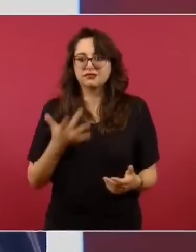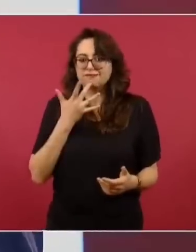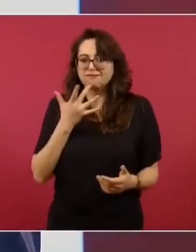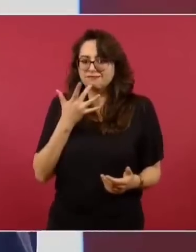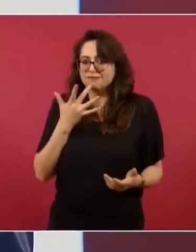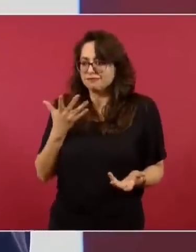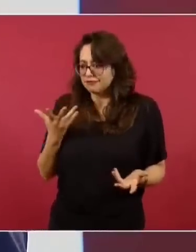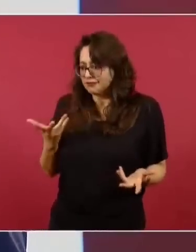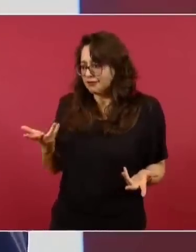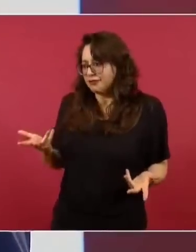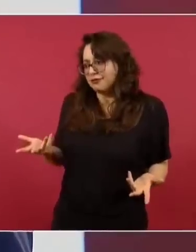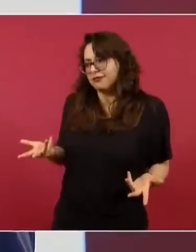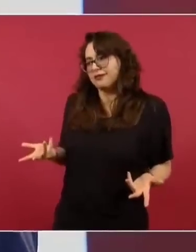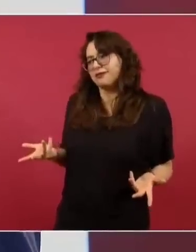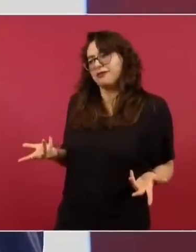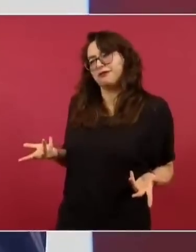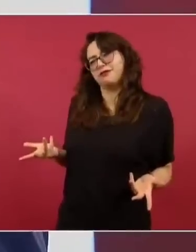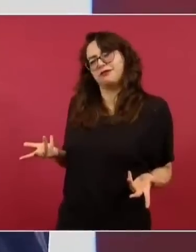Dice el sapo,